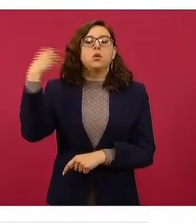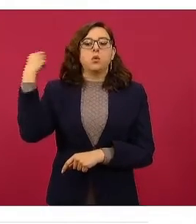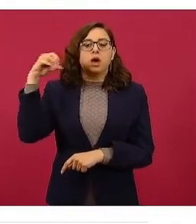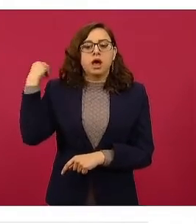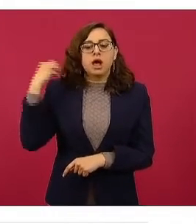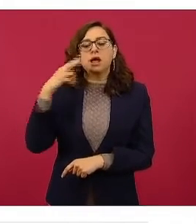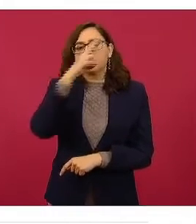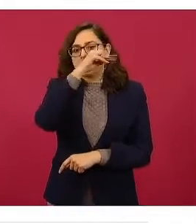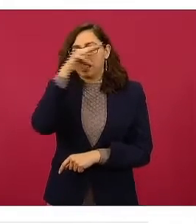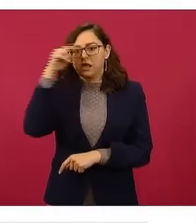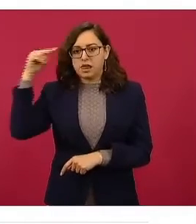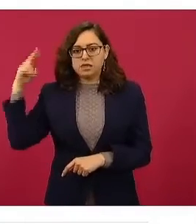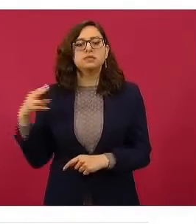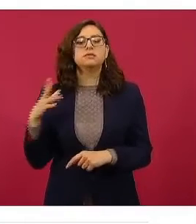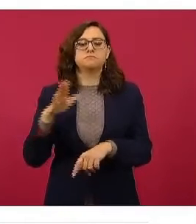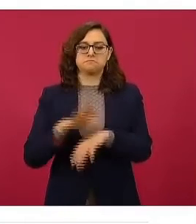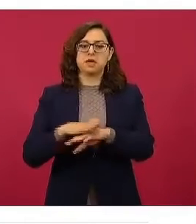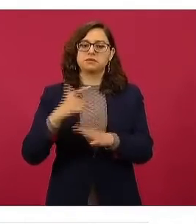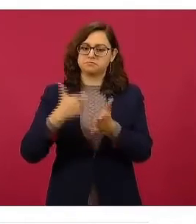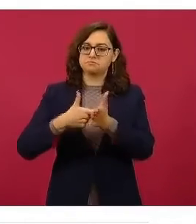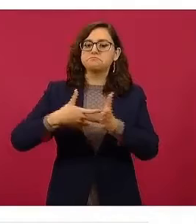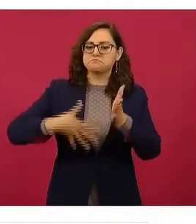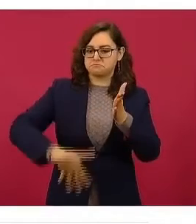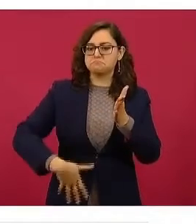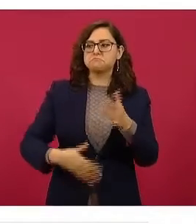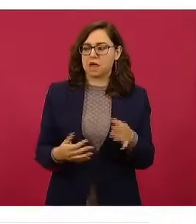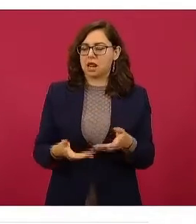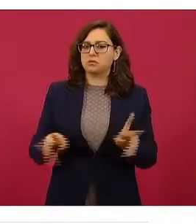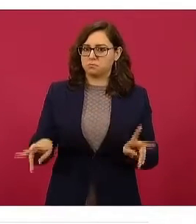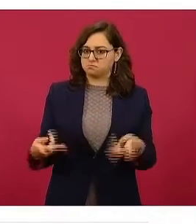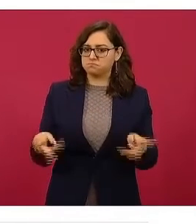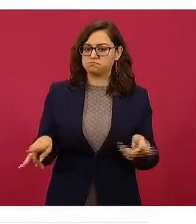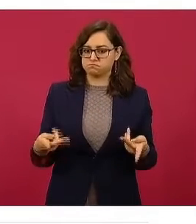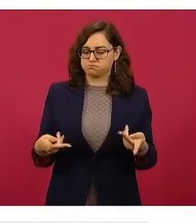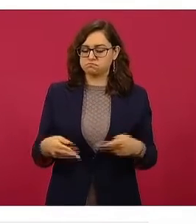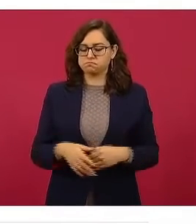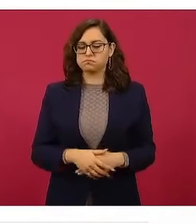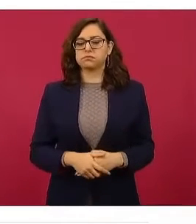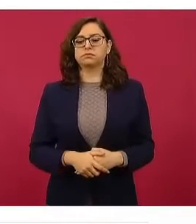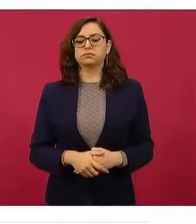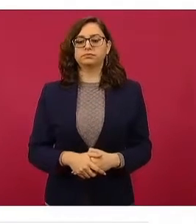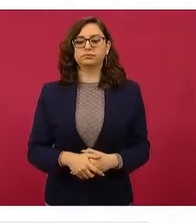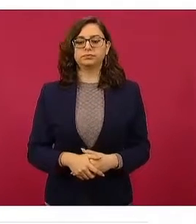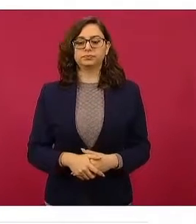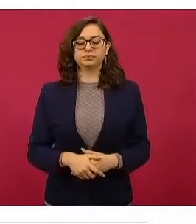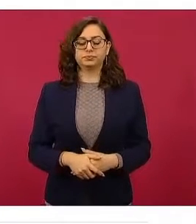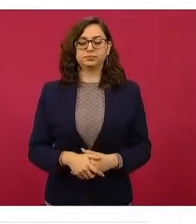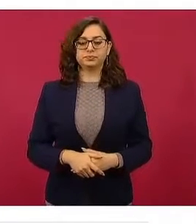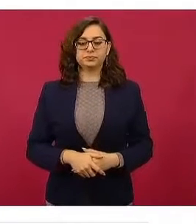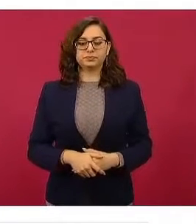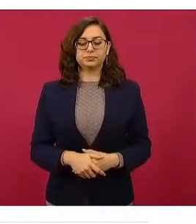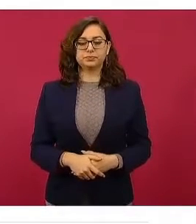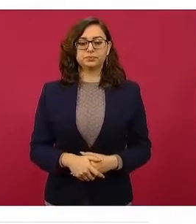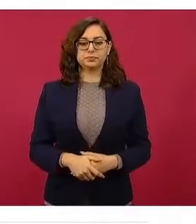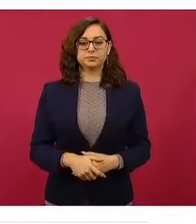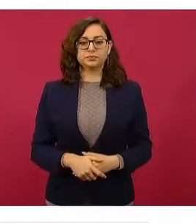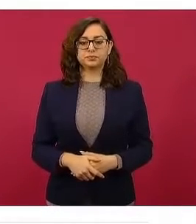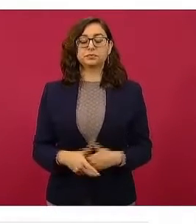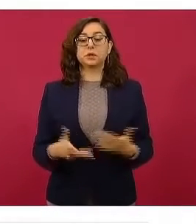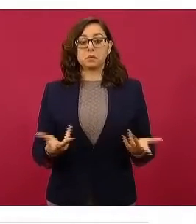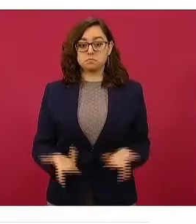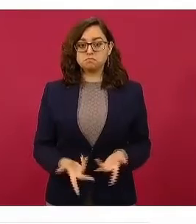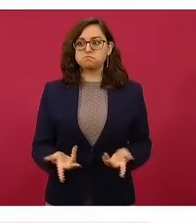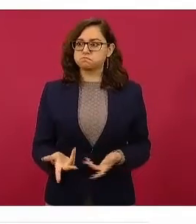Nayarit, que están dando por abajo del precio máximo establecido. Y que esta